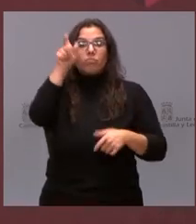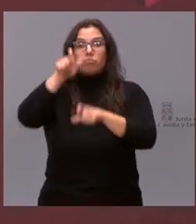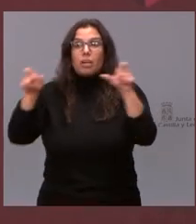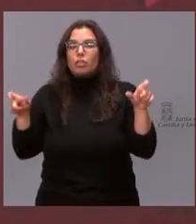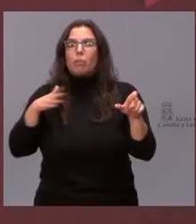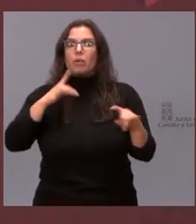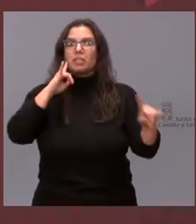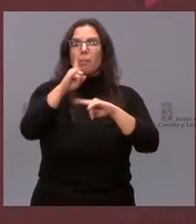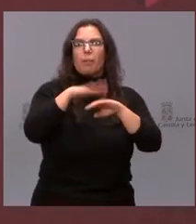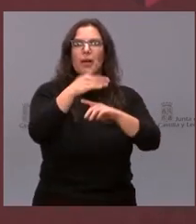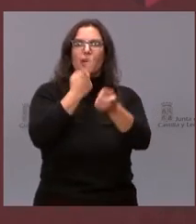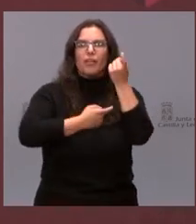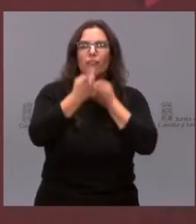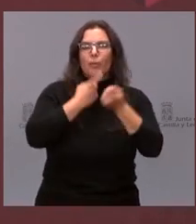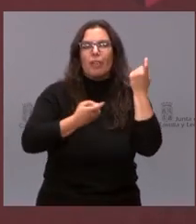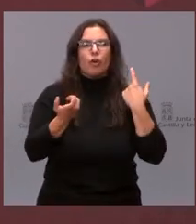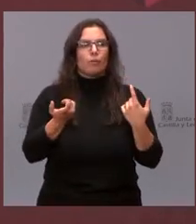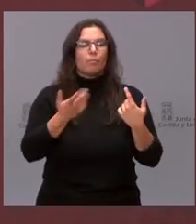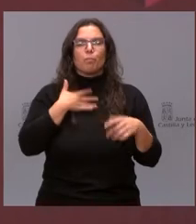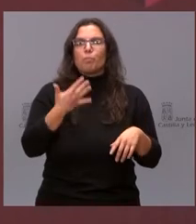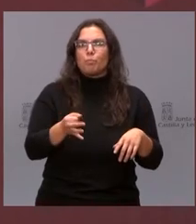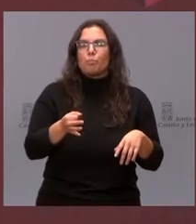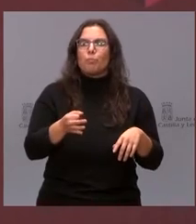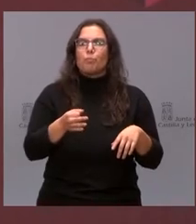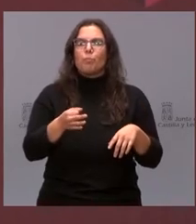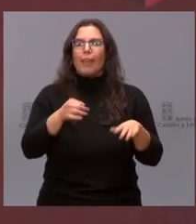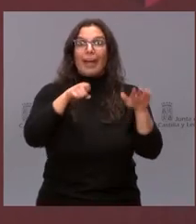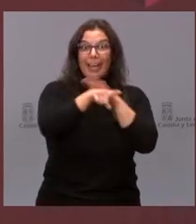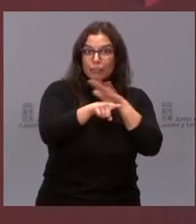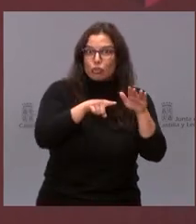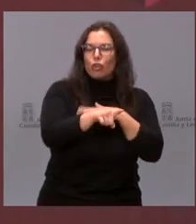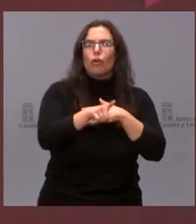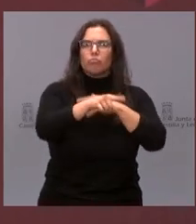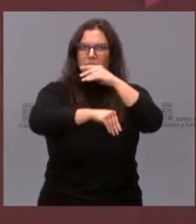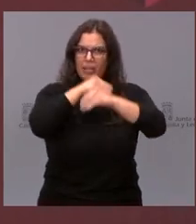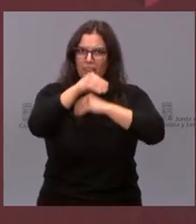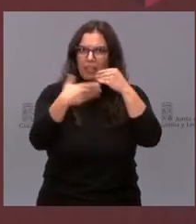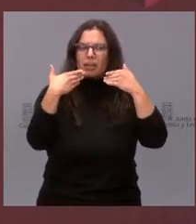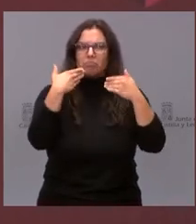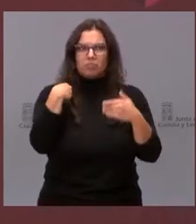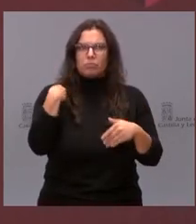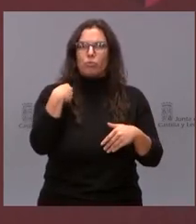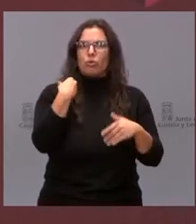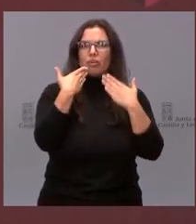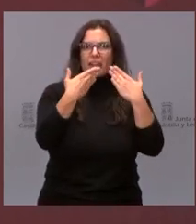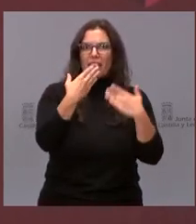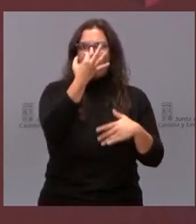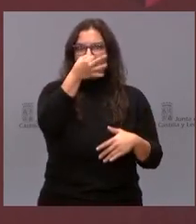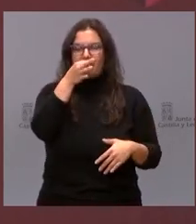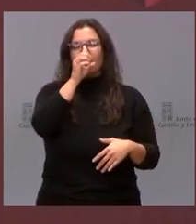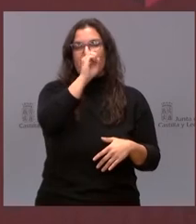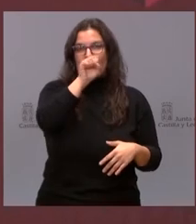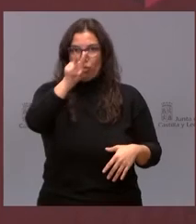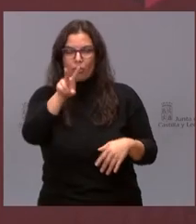información, los ciudadanos van a poder realizar trámites, pueden tener un